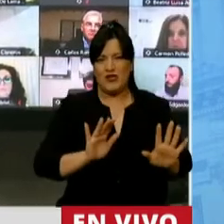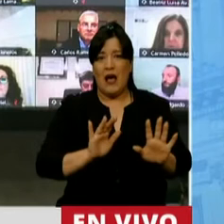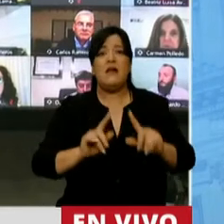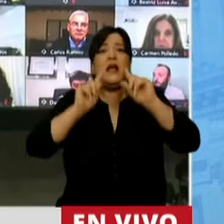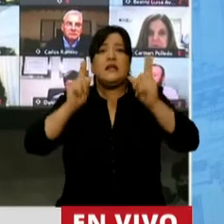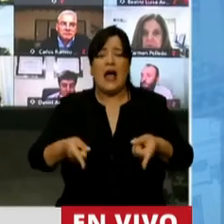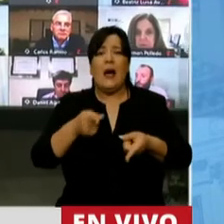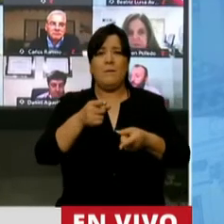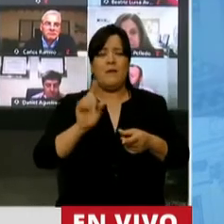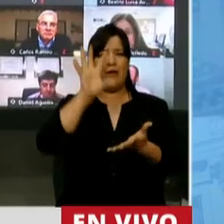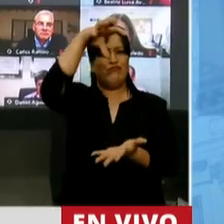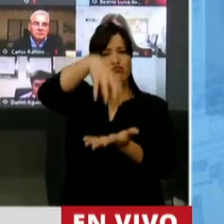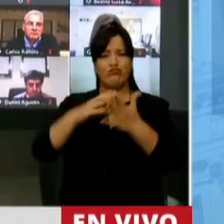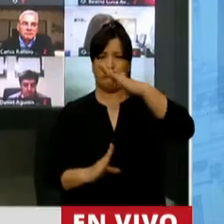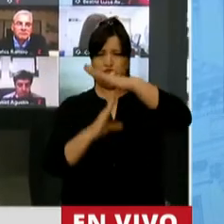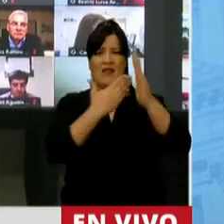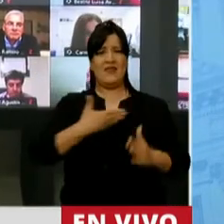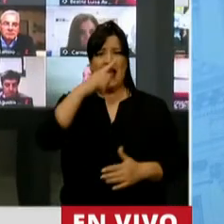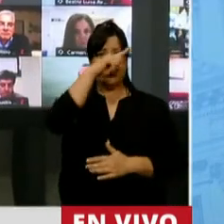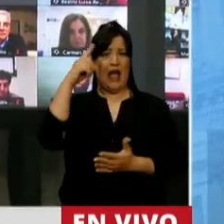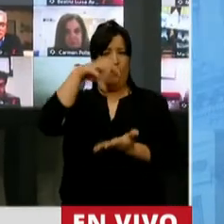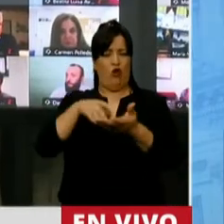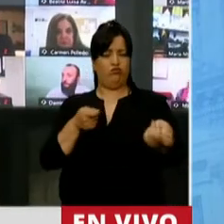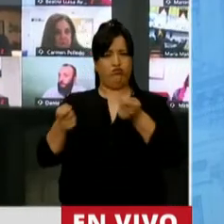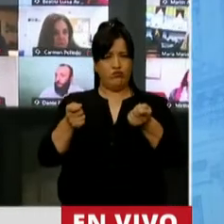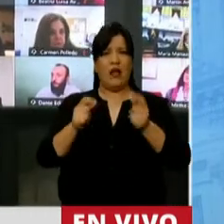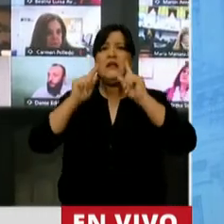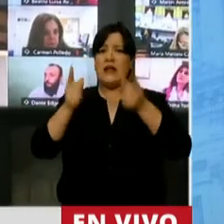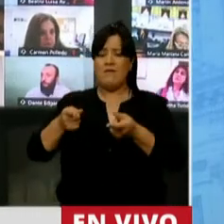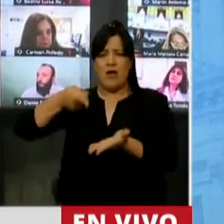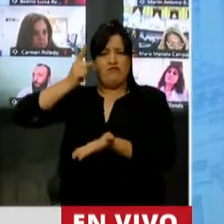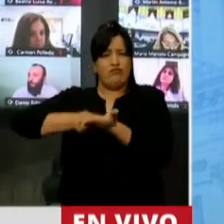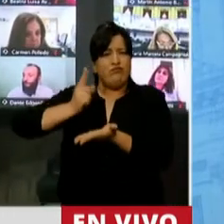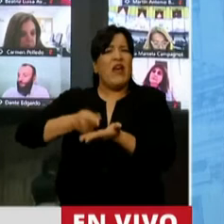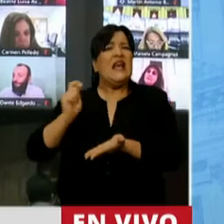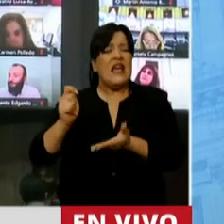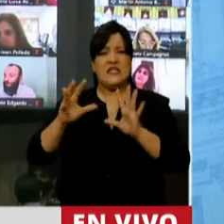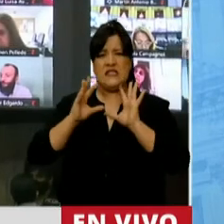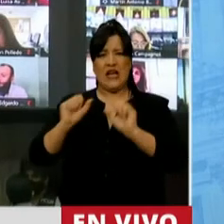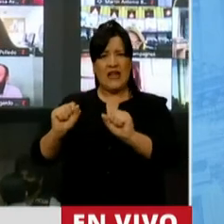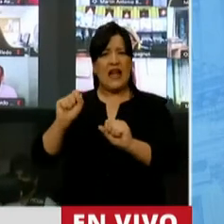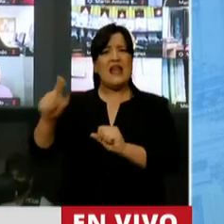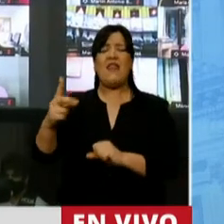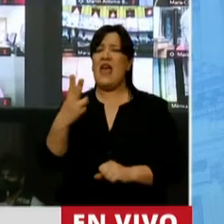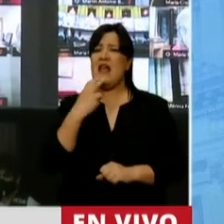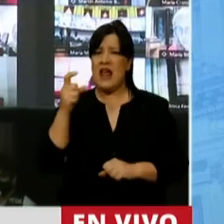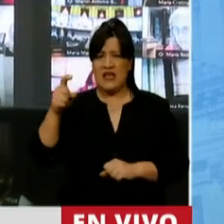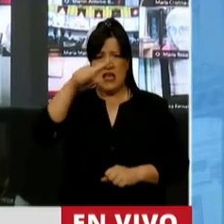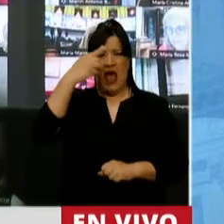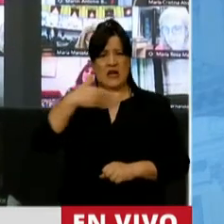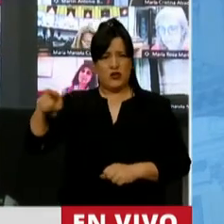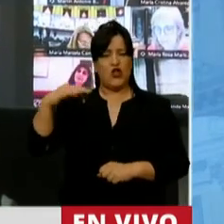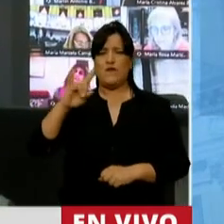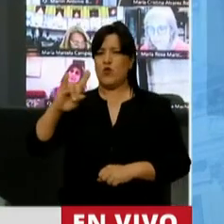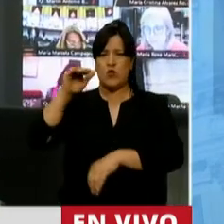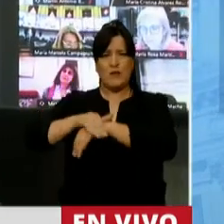gestión del ente regulador y la acción rectora de la Secretaría de Energía de la Nación.